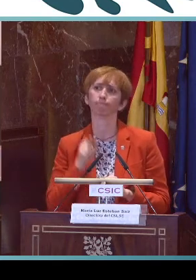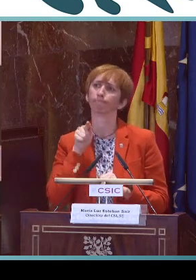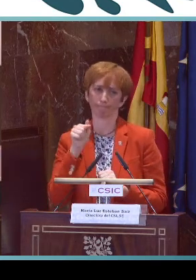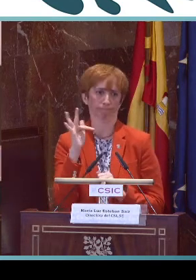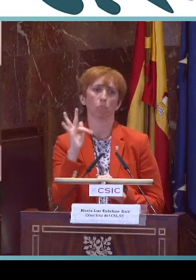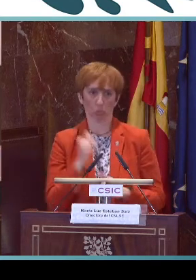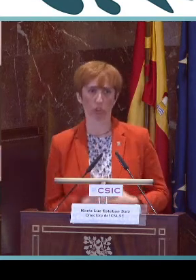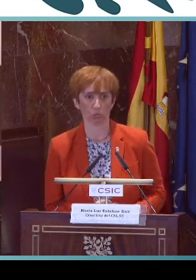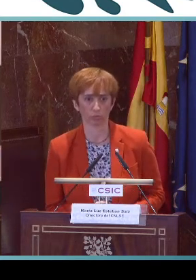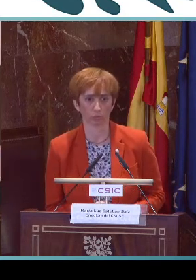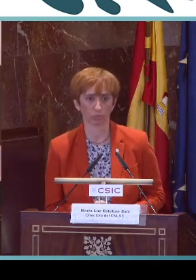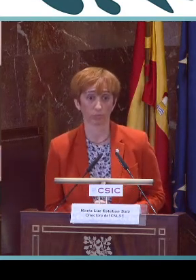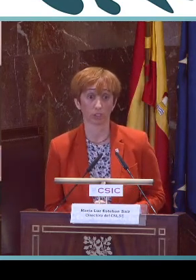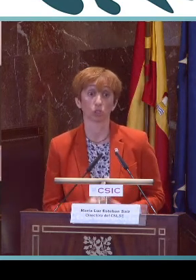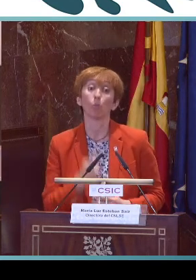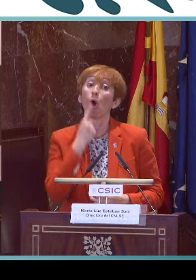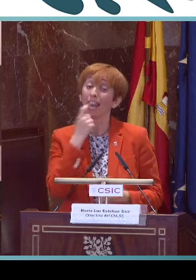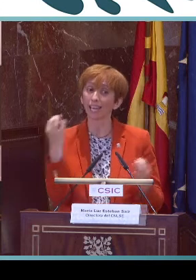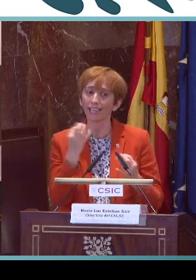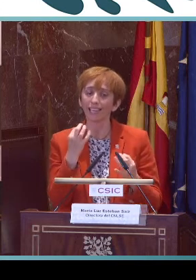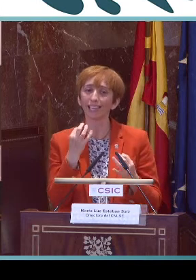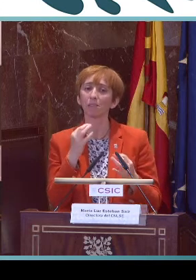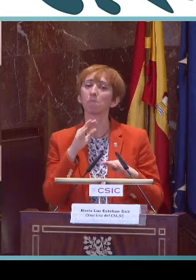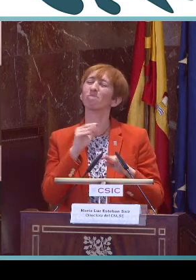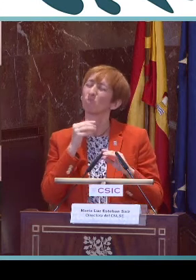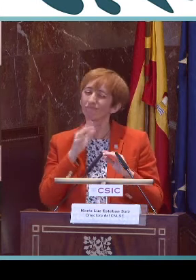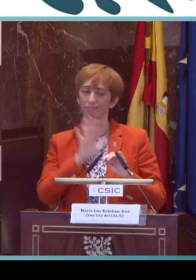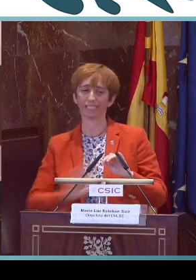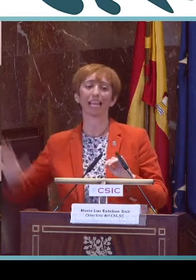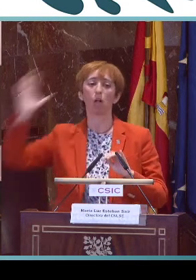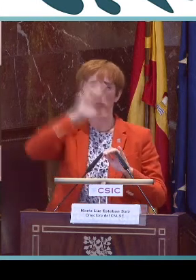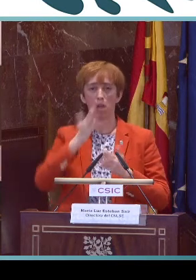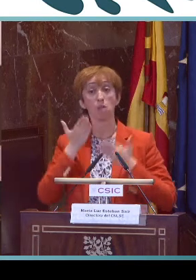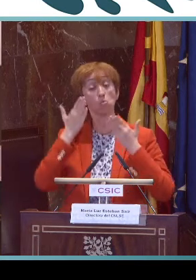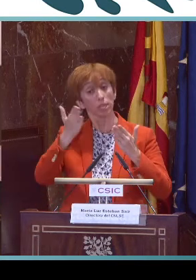una lengua optativa, una asignatura optativa en primaria.